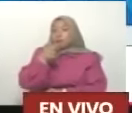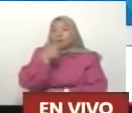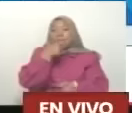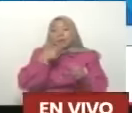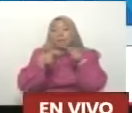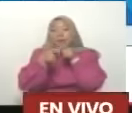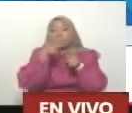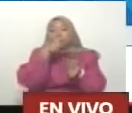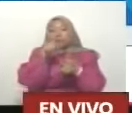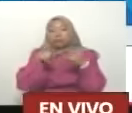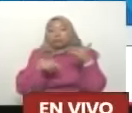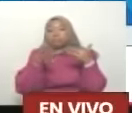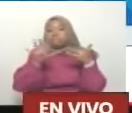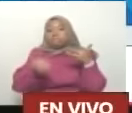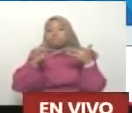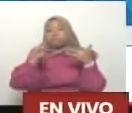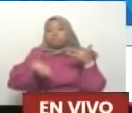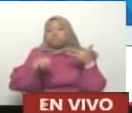evidentes